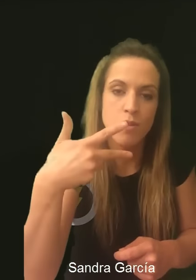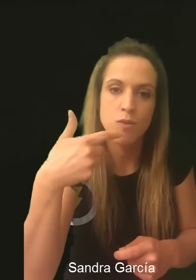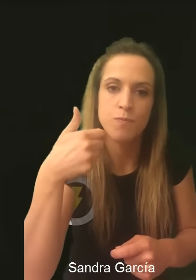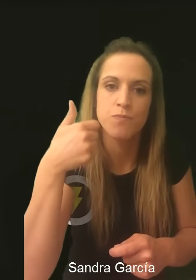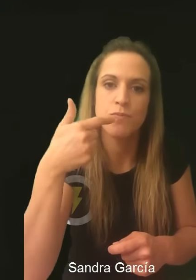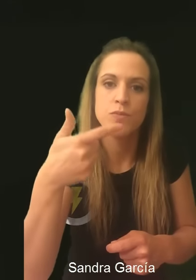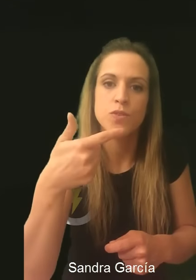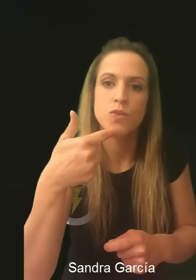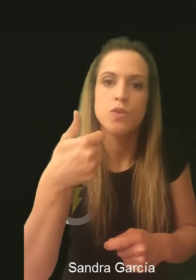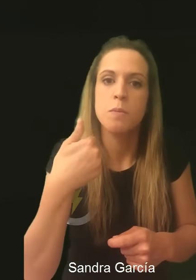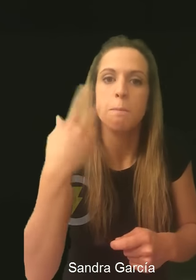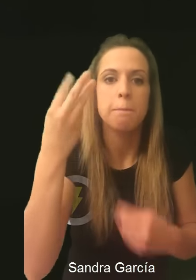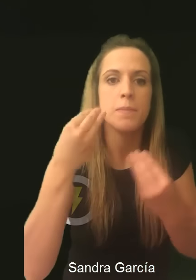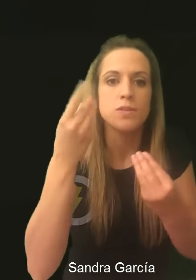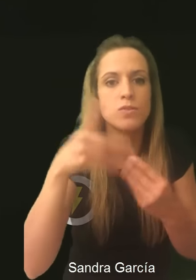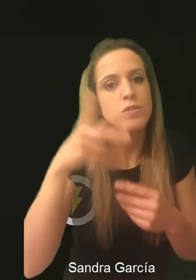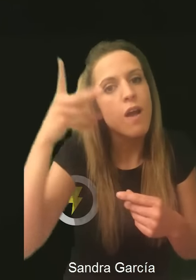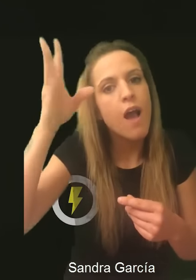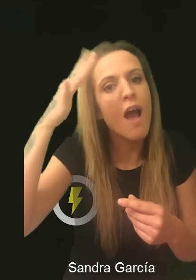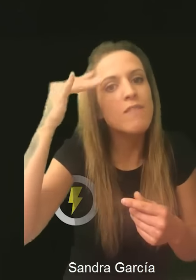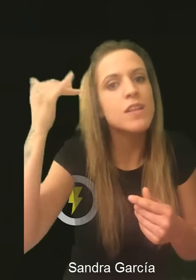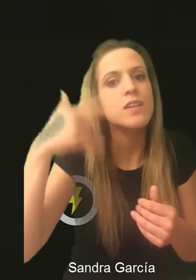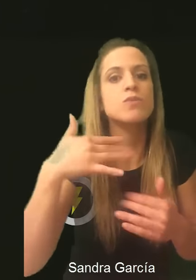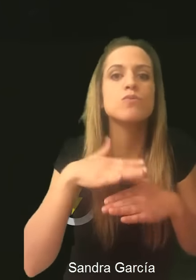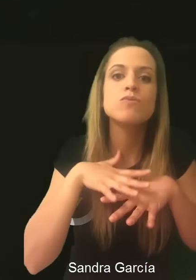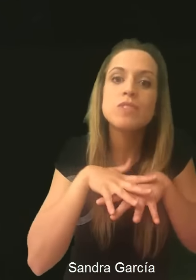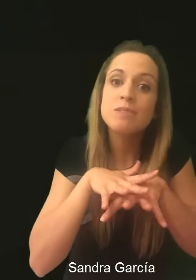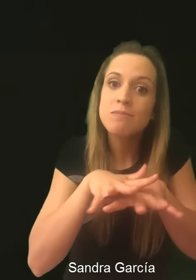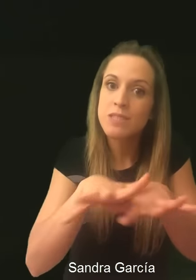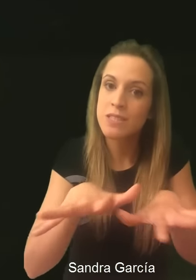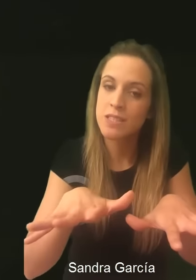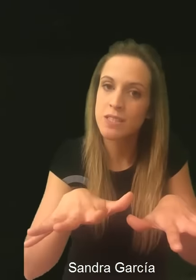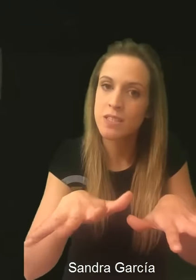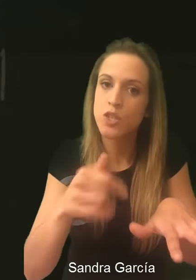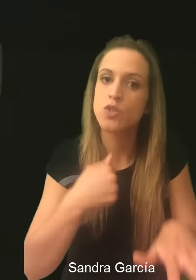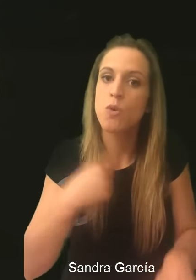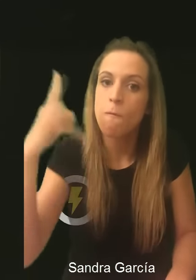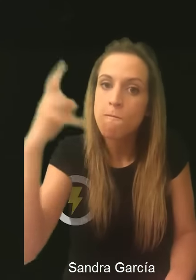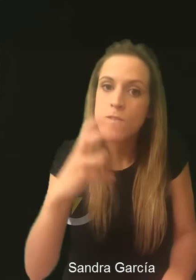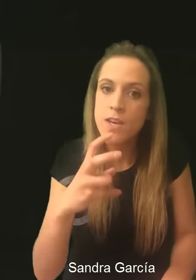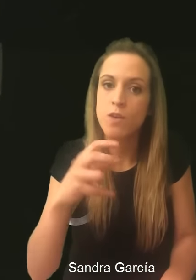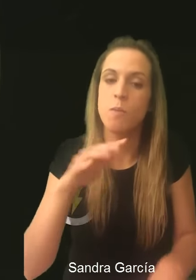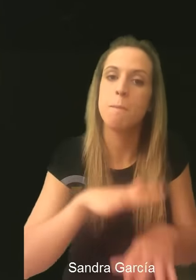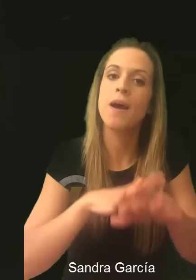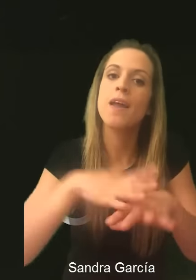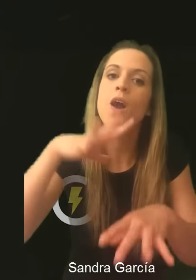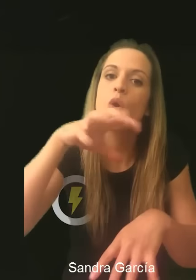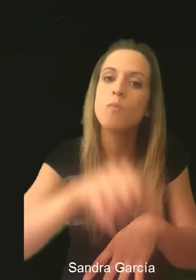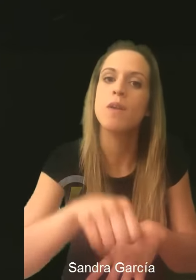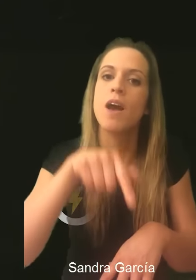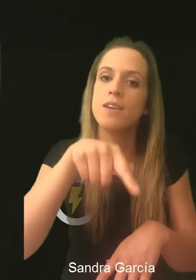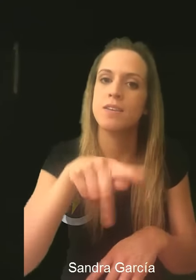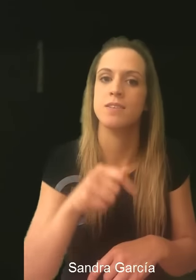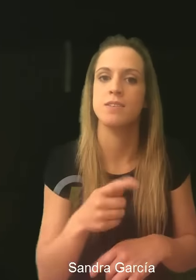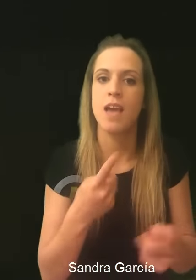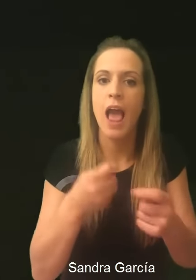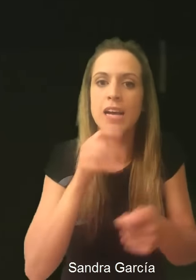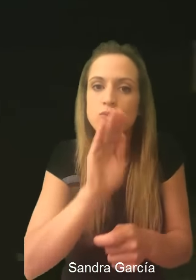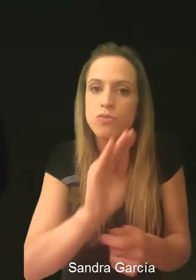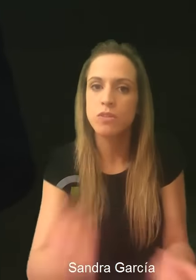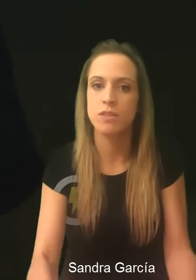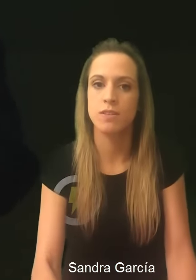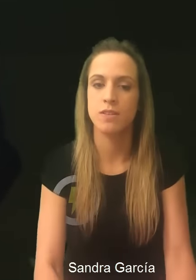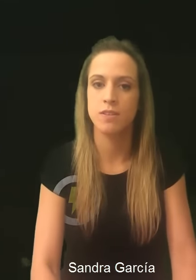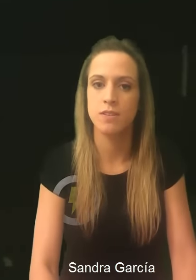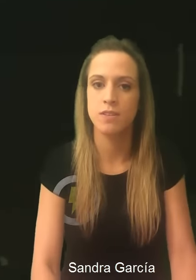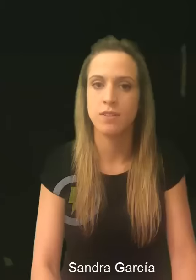habilidades y esas experiencias y nos da ayuda para que nosotros hagamos nuestras propias cositas en la casa. Digo, qué alegría